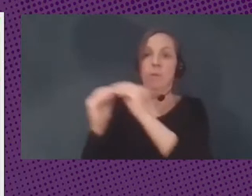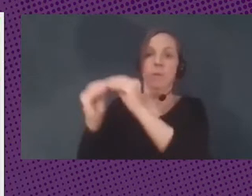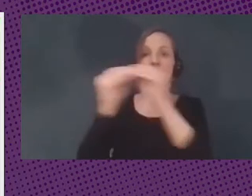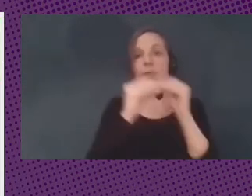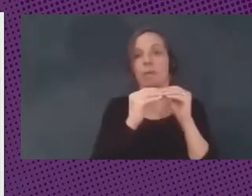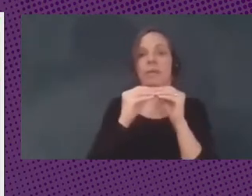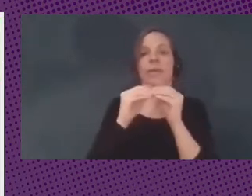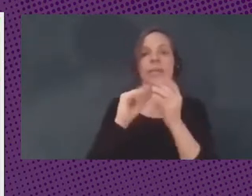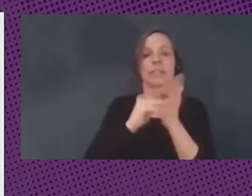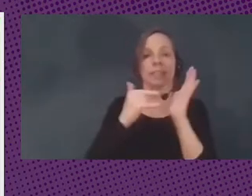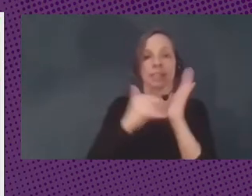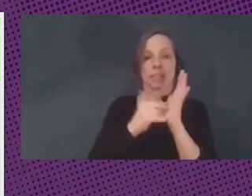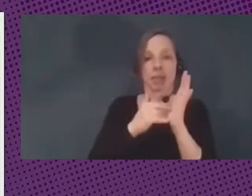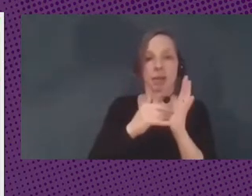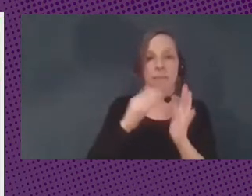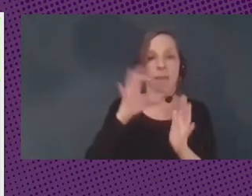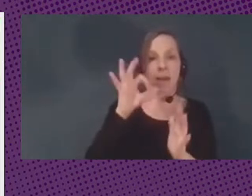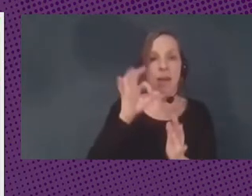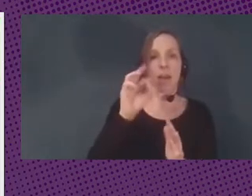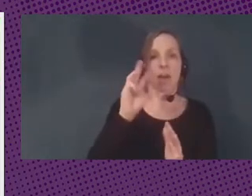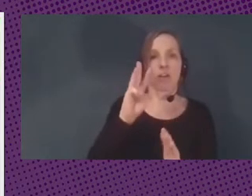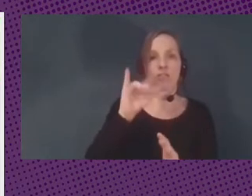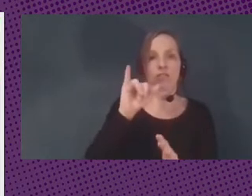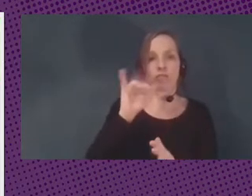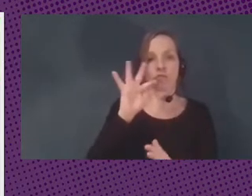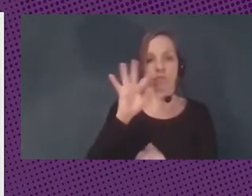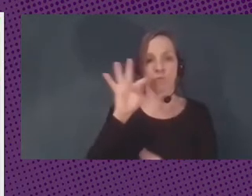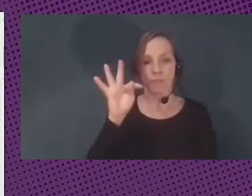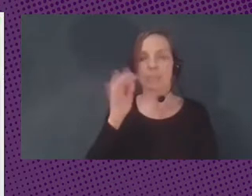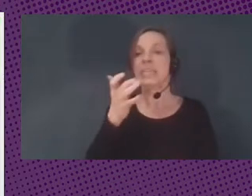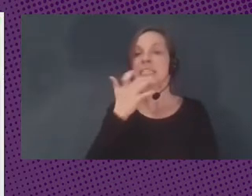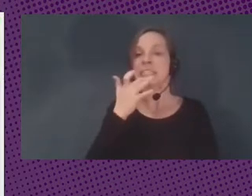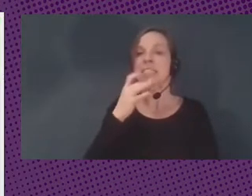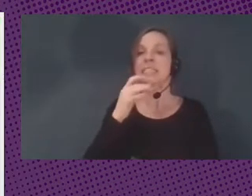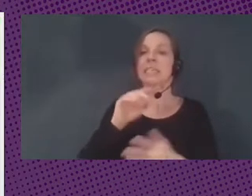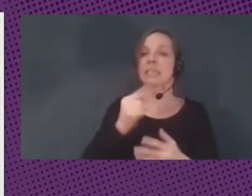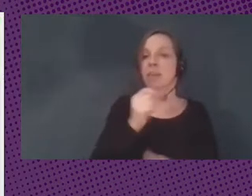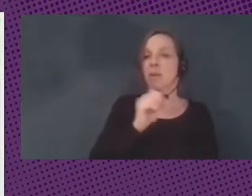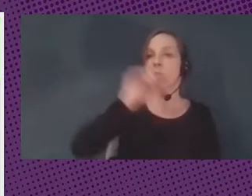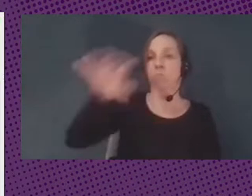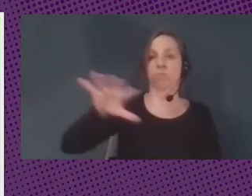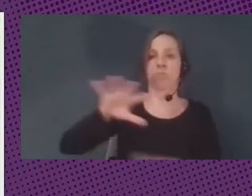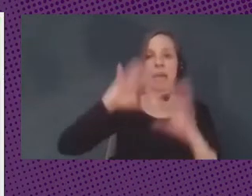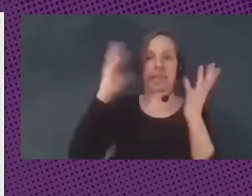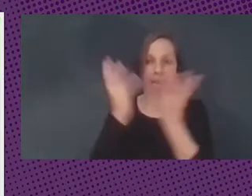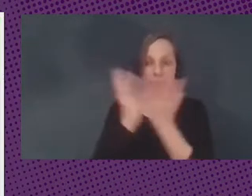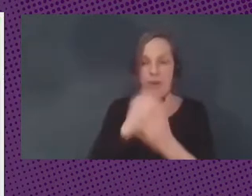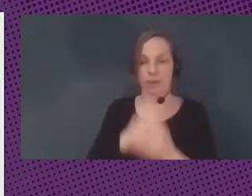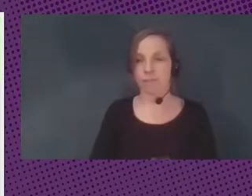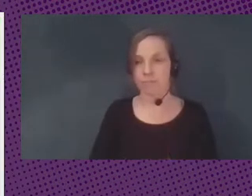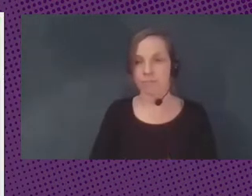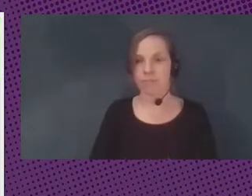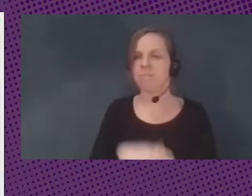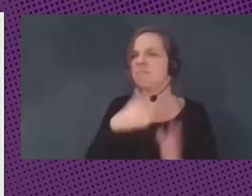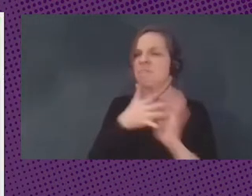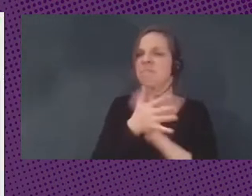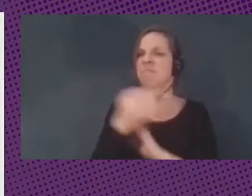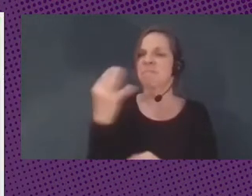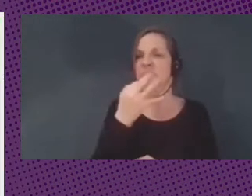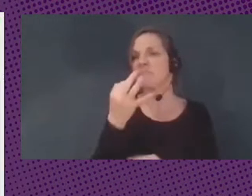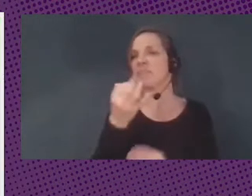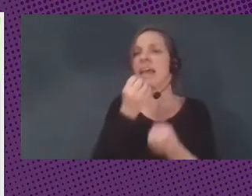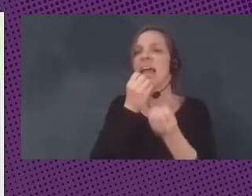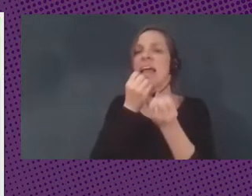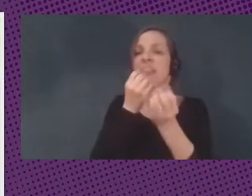cuando es una transacción internacional. ¿Qué nos dice esto? Que la información, los datos de todas las transacciones